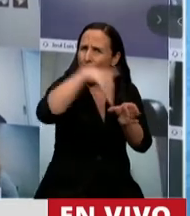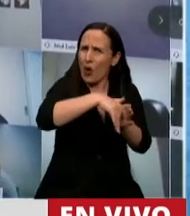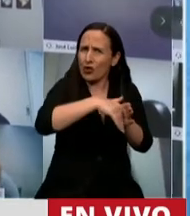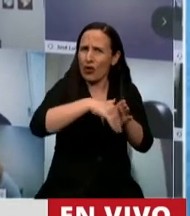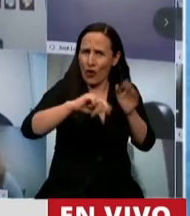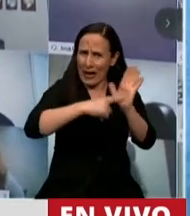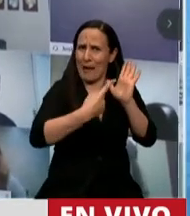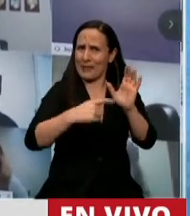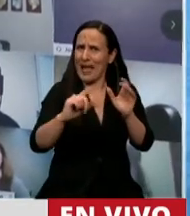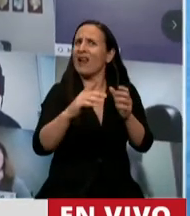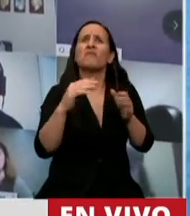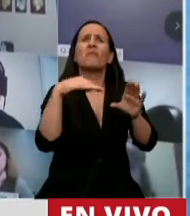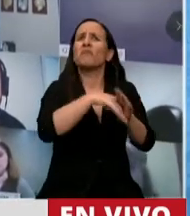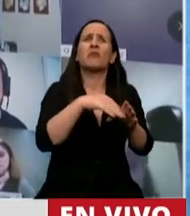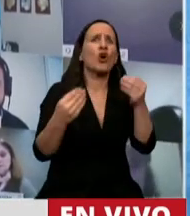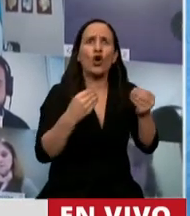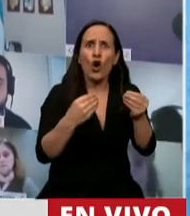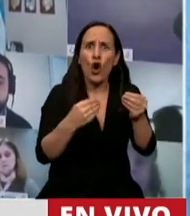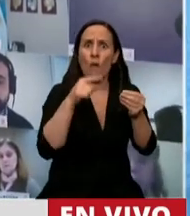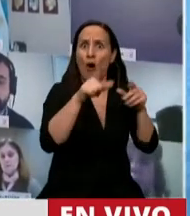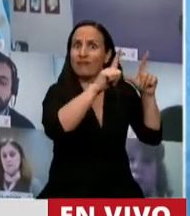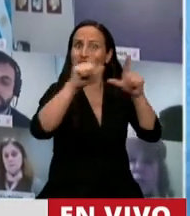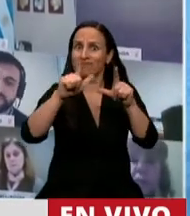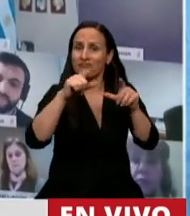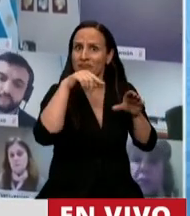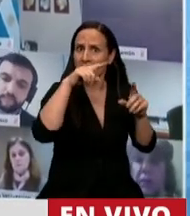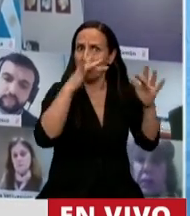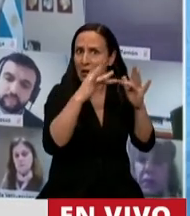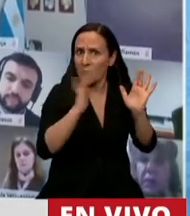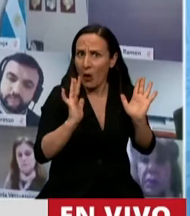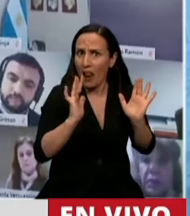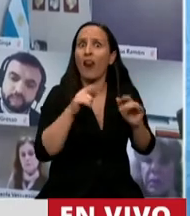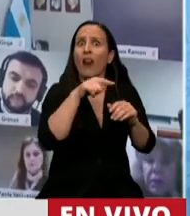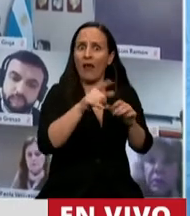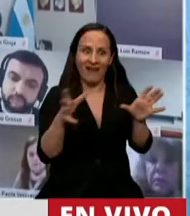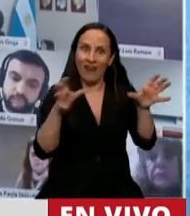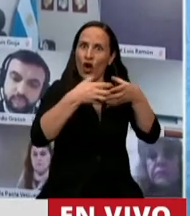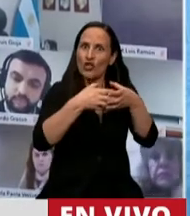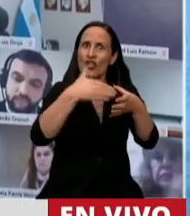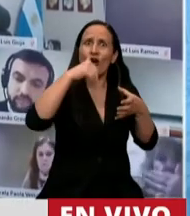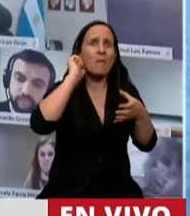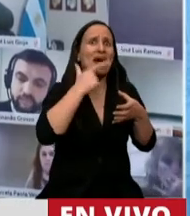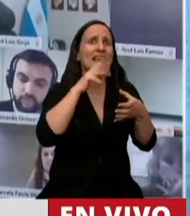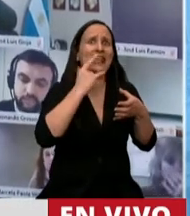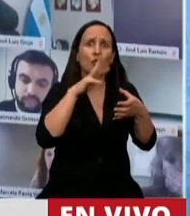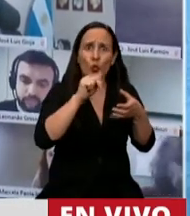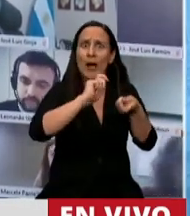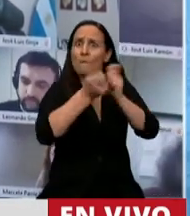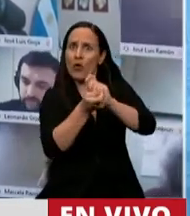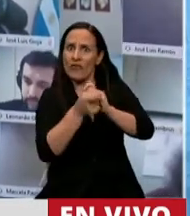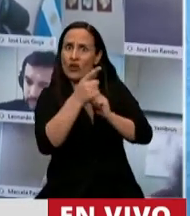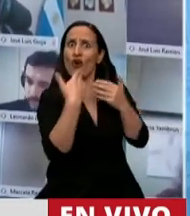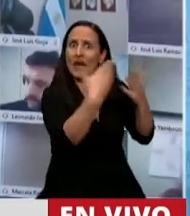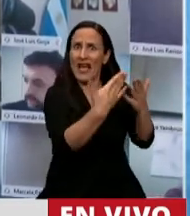se sancionó vía virtual y que modificó el Consejo de la Magistratura. Entonces, ¿cómo es el tema y la importancia de los